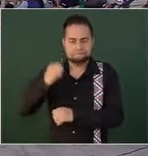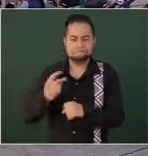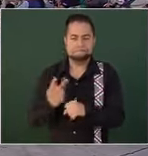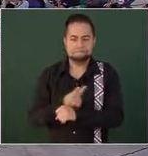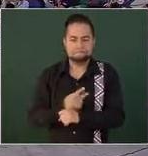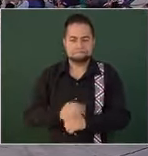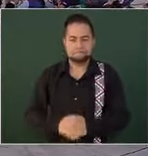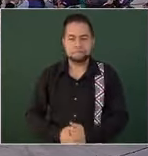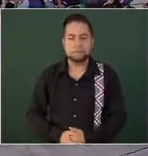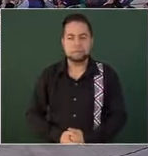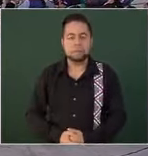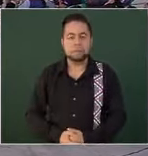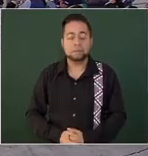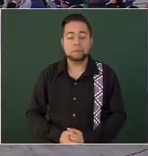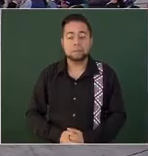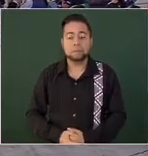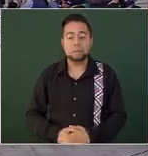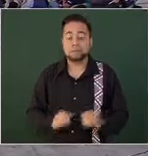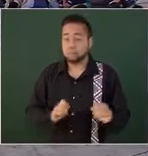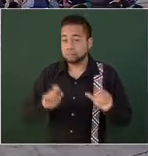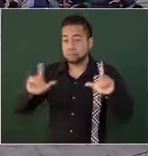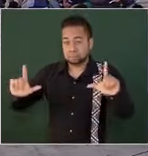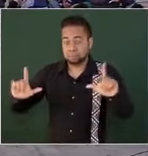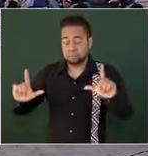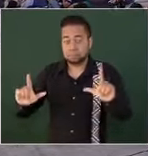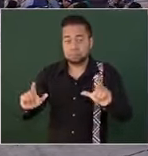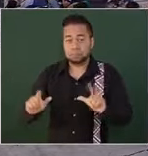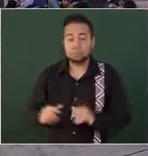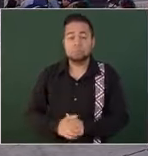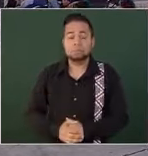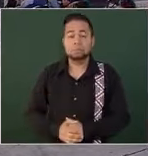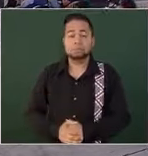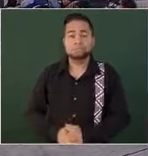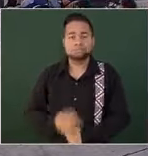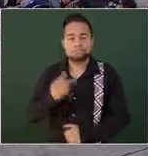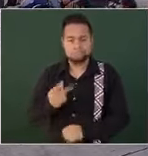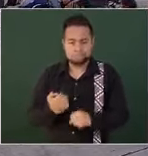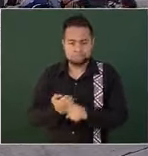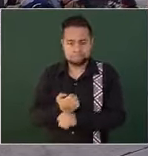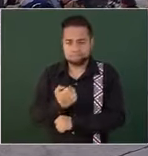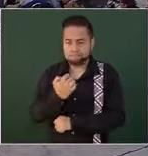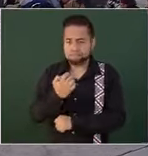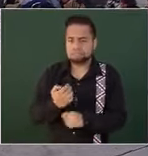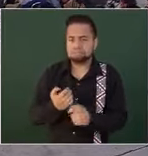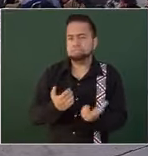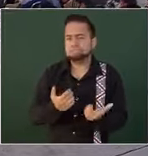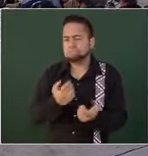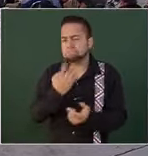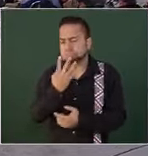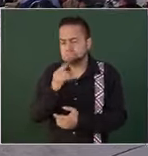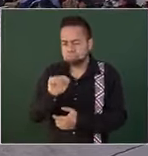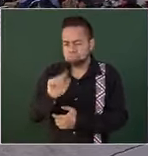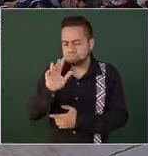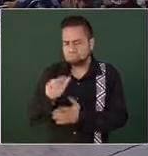Oaxaca. Adelante, por favor. En un estado con 4.1 millones